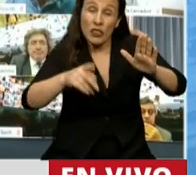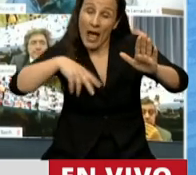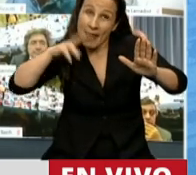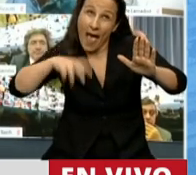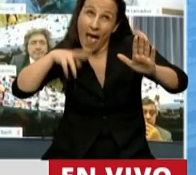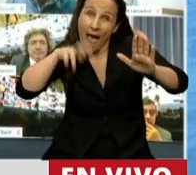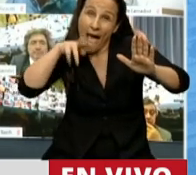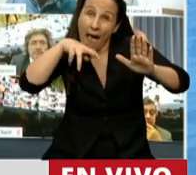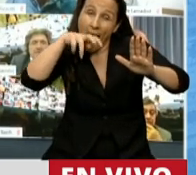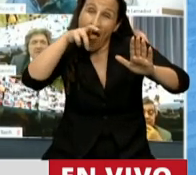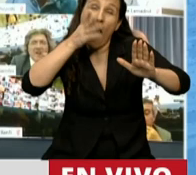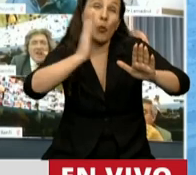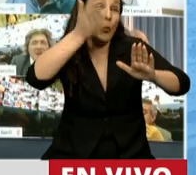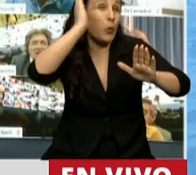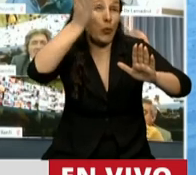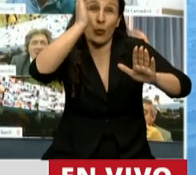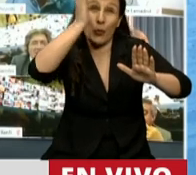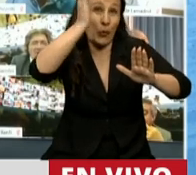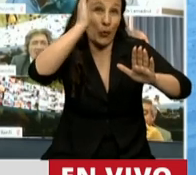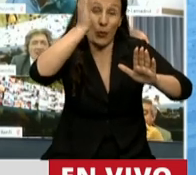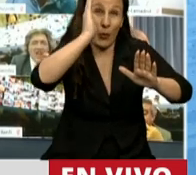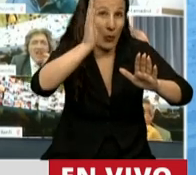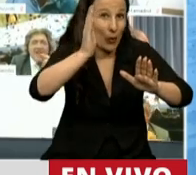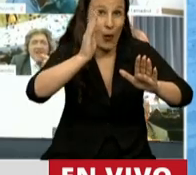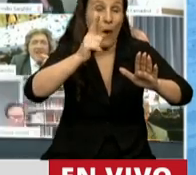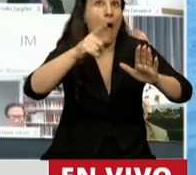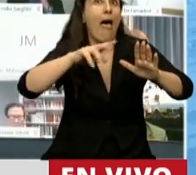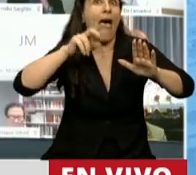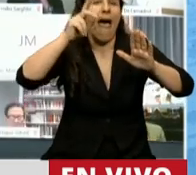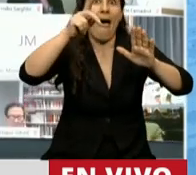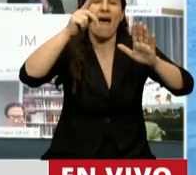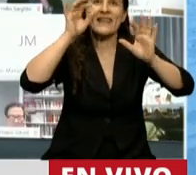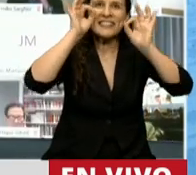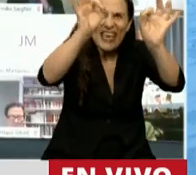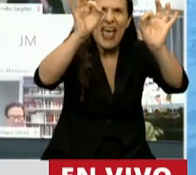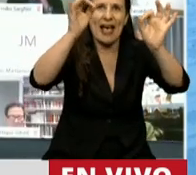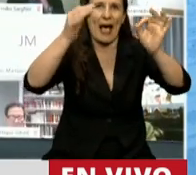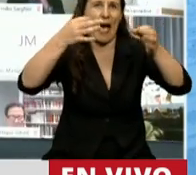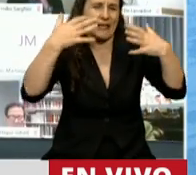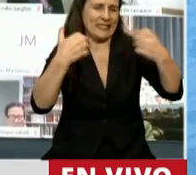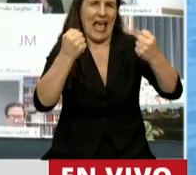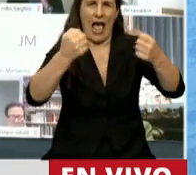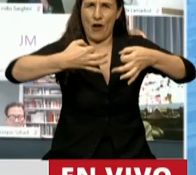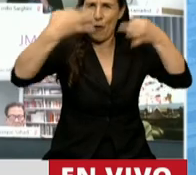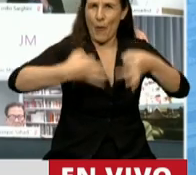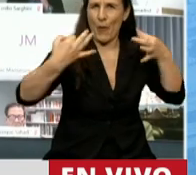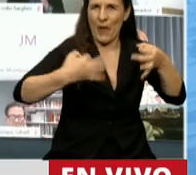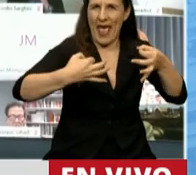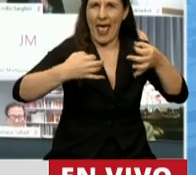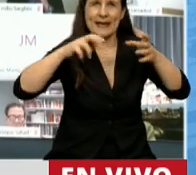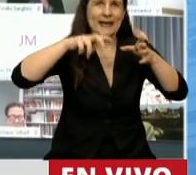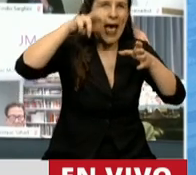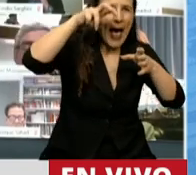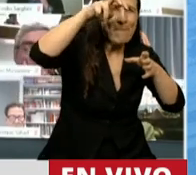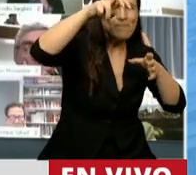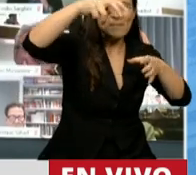caminar muy, mucho tiempo para llegar sano, con vida, con los pies, para poder seguir caminando